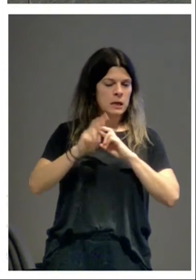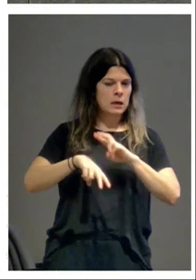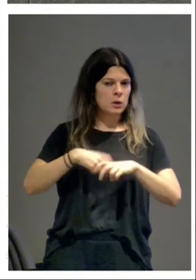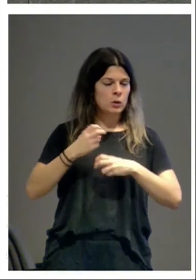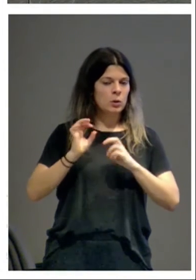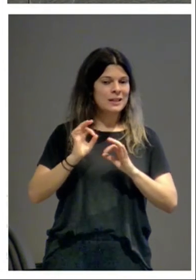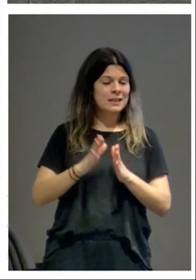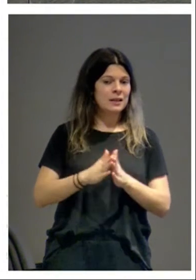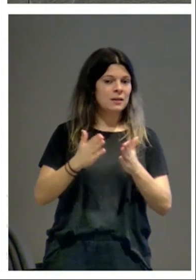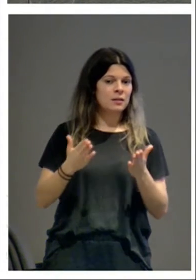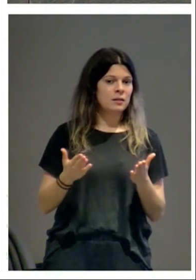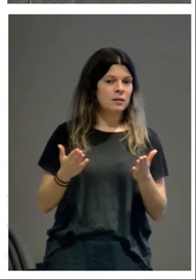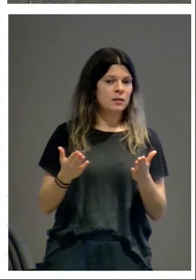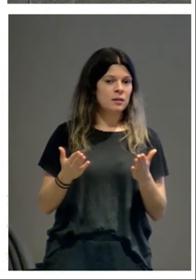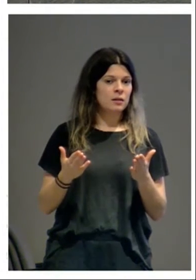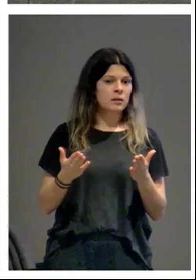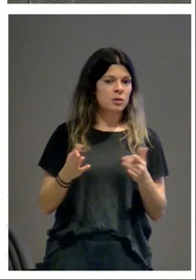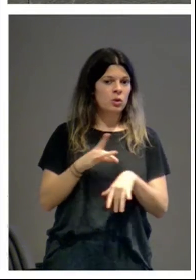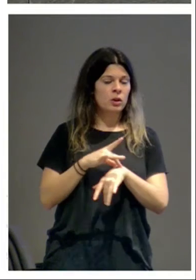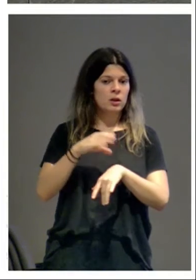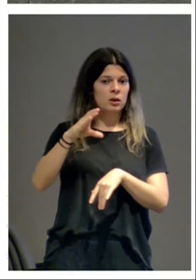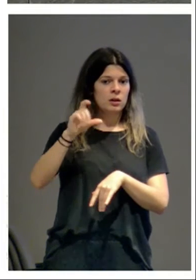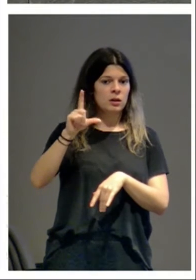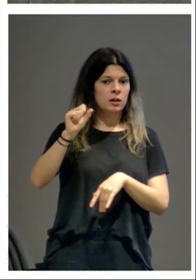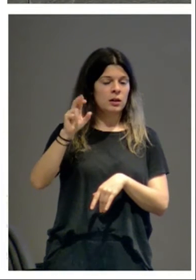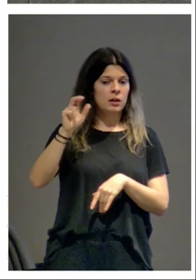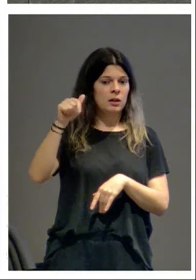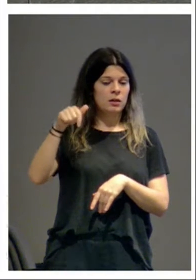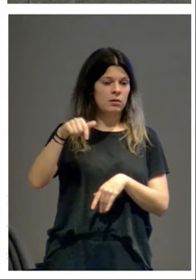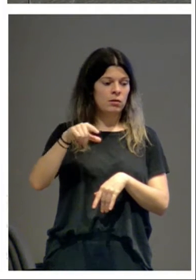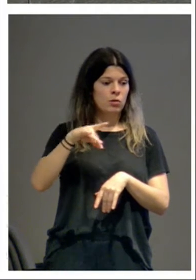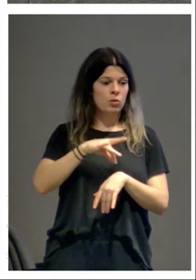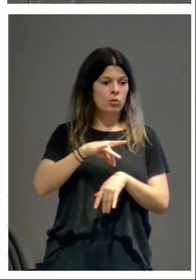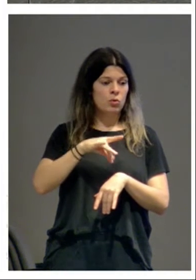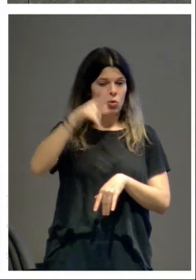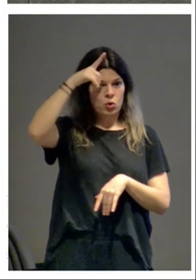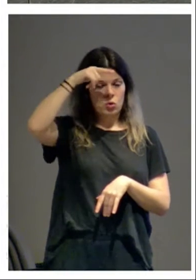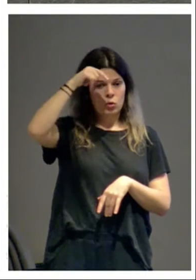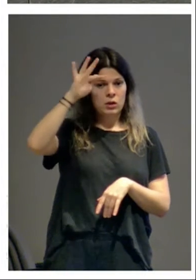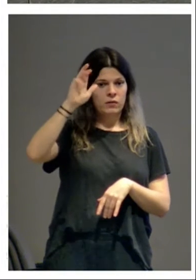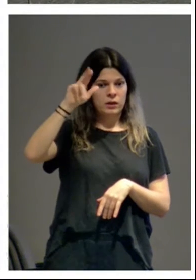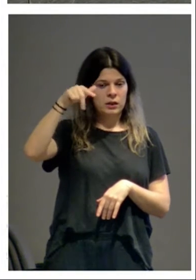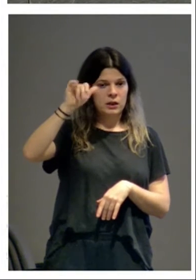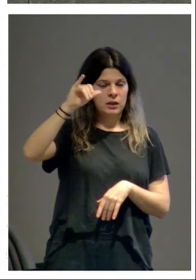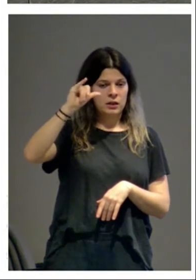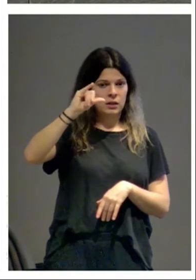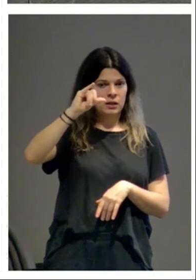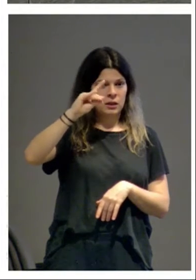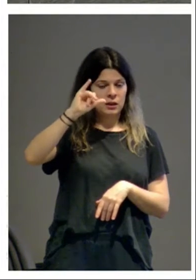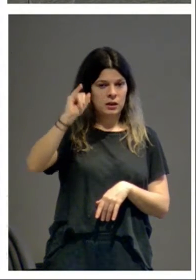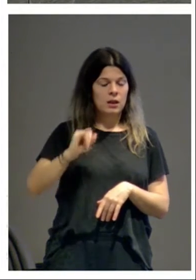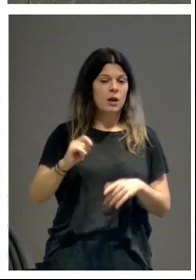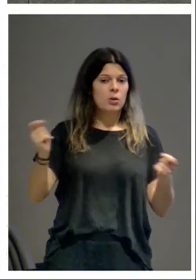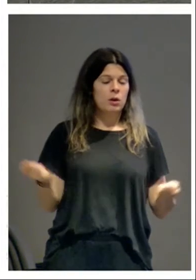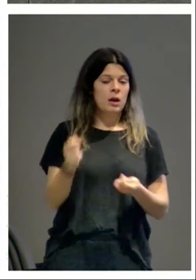que es el del libro dirigido por Clara, por la doctora Fernández Ladreda, que está aquí y que se publicó en el año